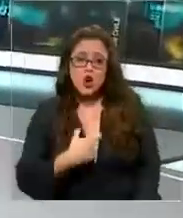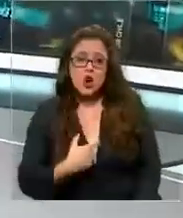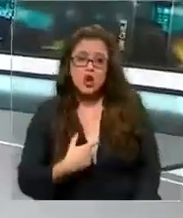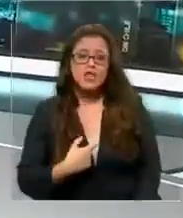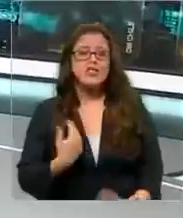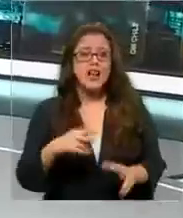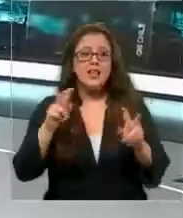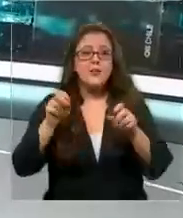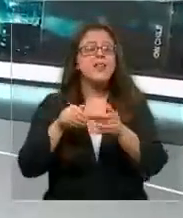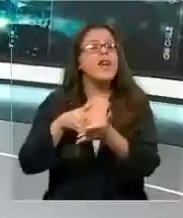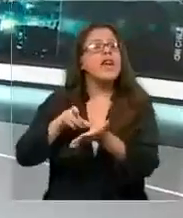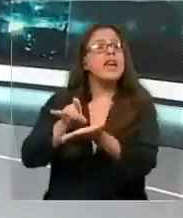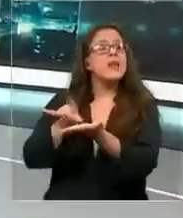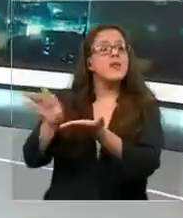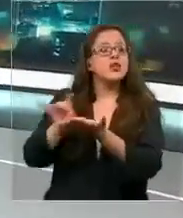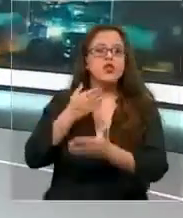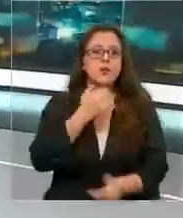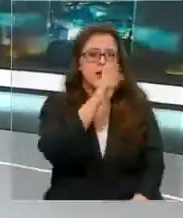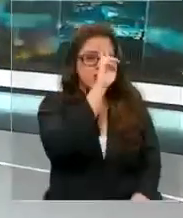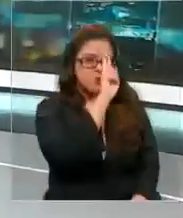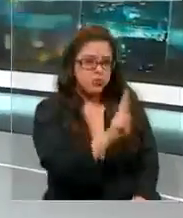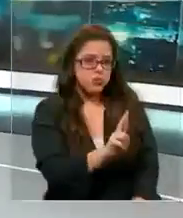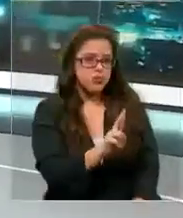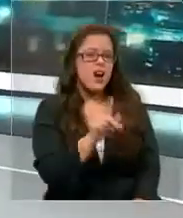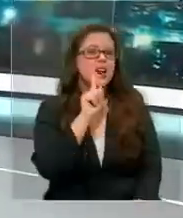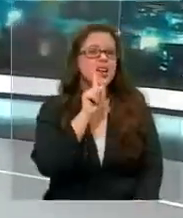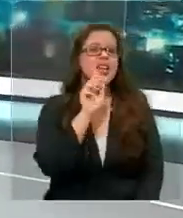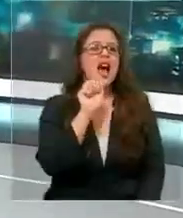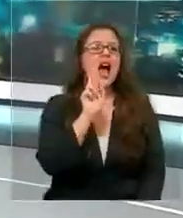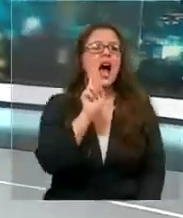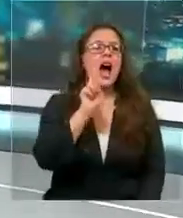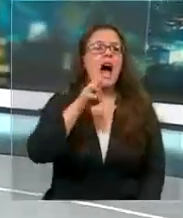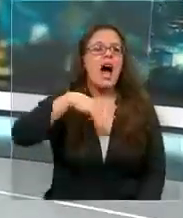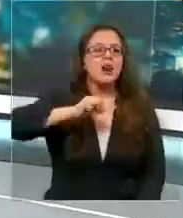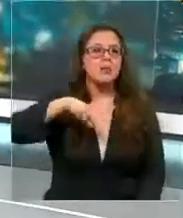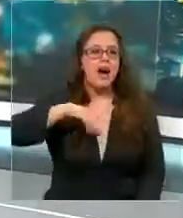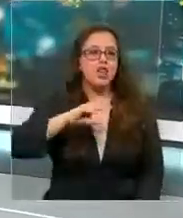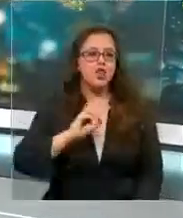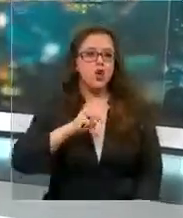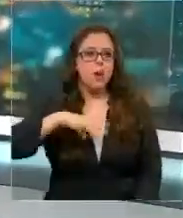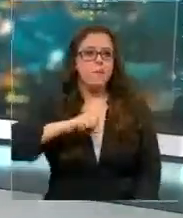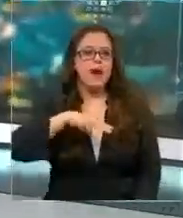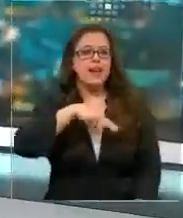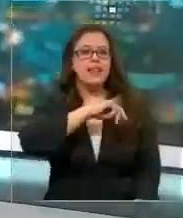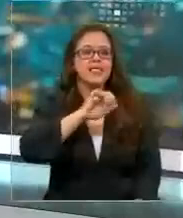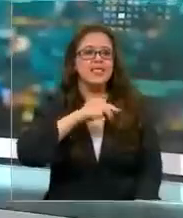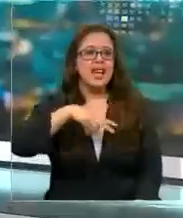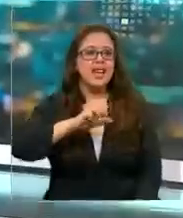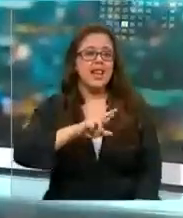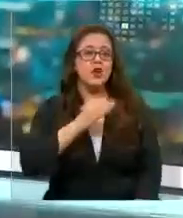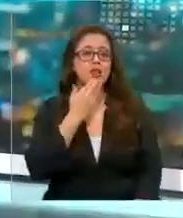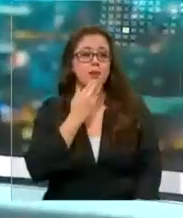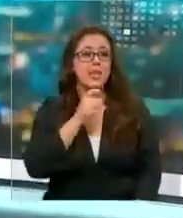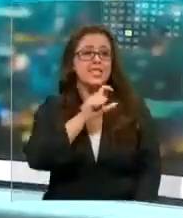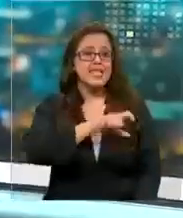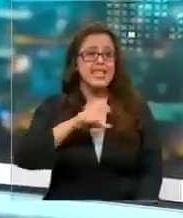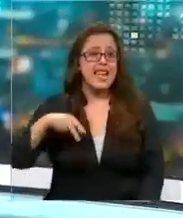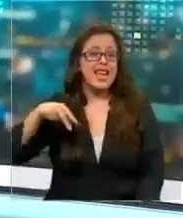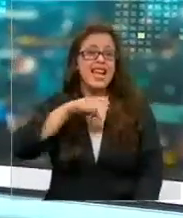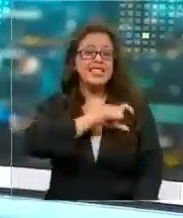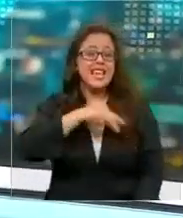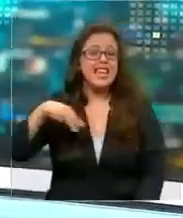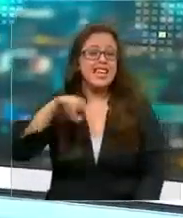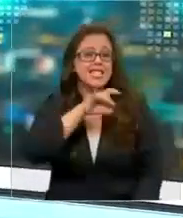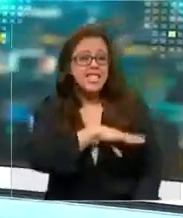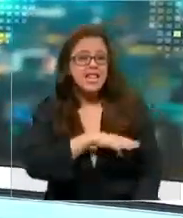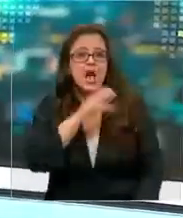gala de eliminación y además un homenaje al maestro Armando Panzanero y quédense también en CNN Chile porque ya viene Toleranza Cero los invitados al